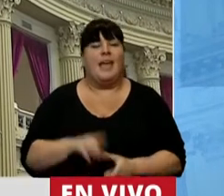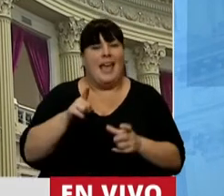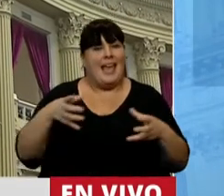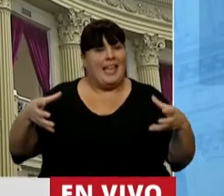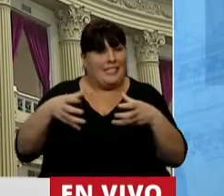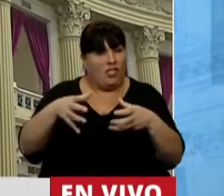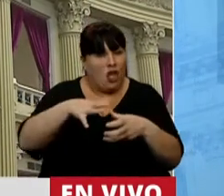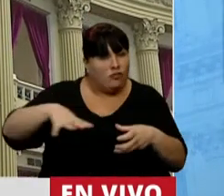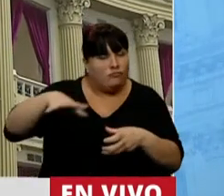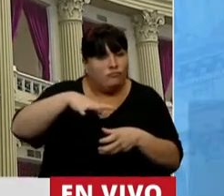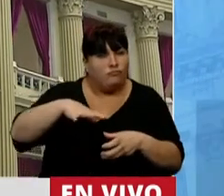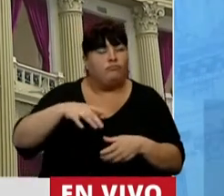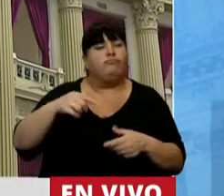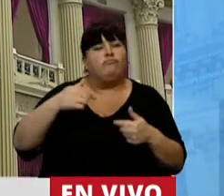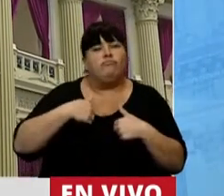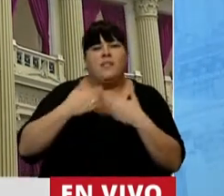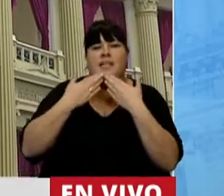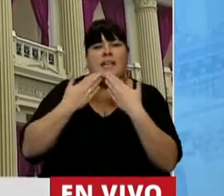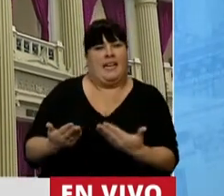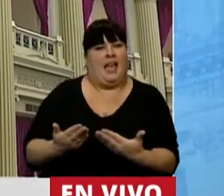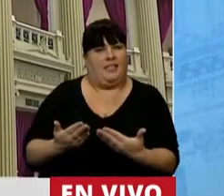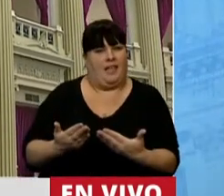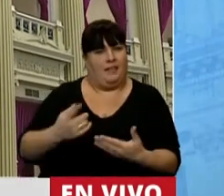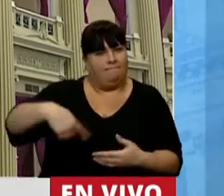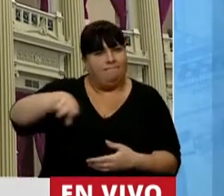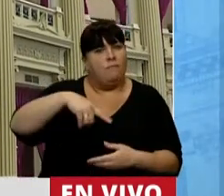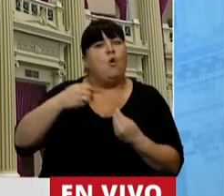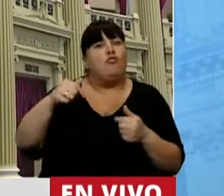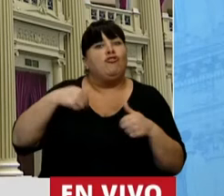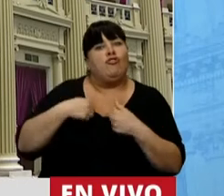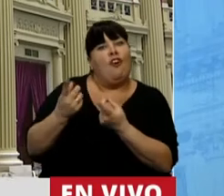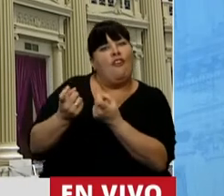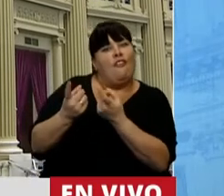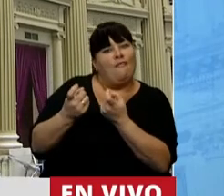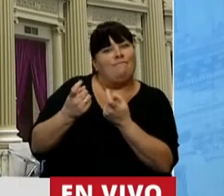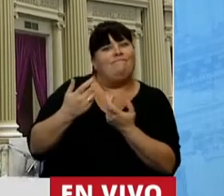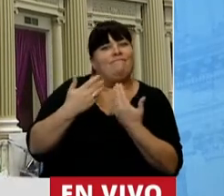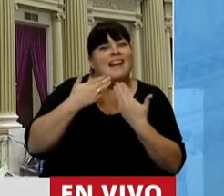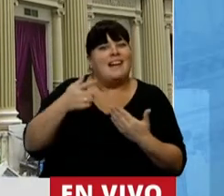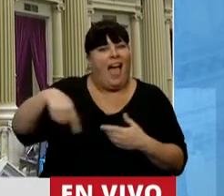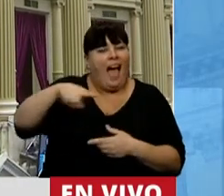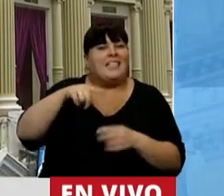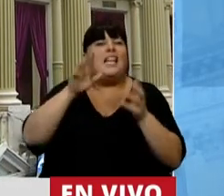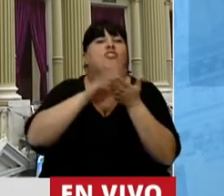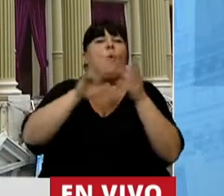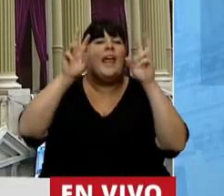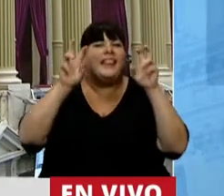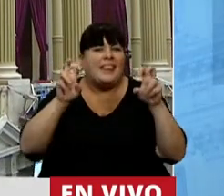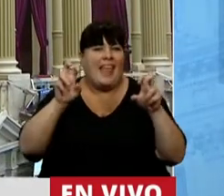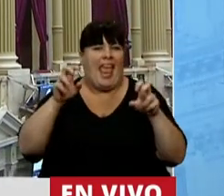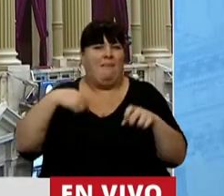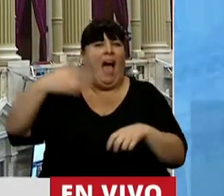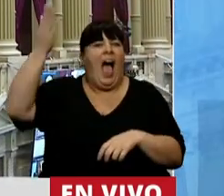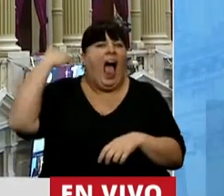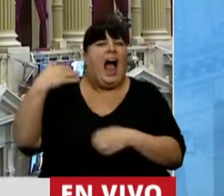colectivos, mi agradecimiento, porque estoy aprendiendo mucho sobre temas en los que